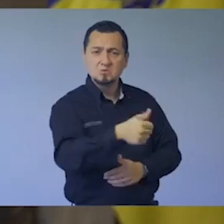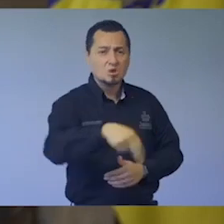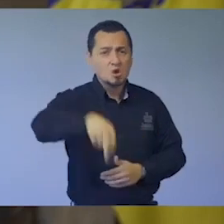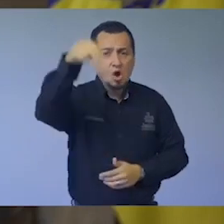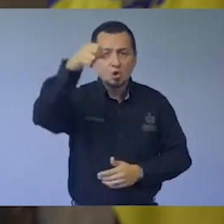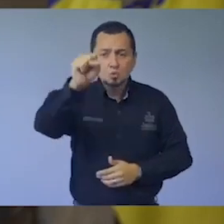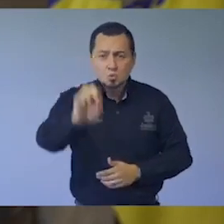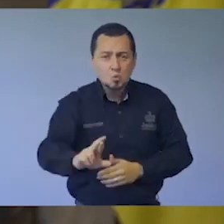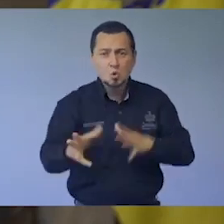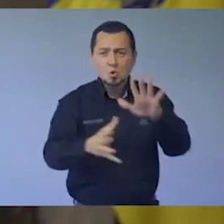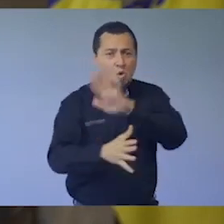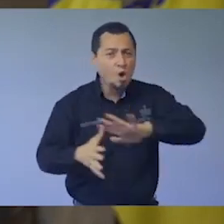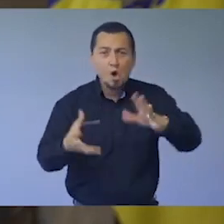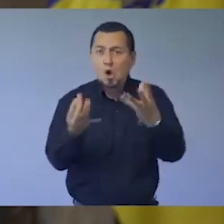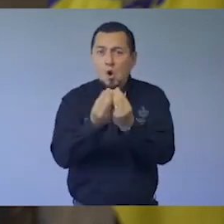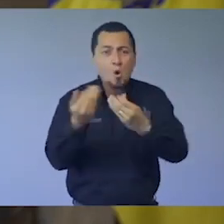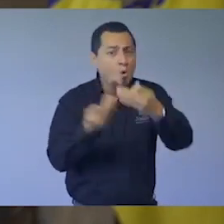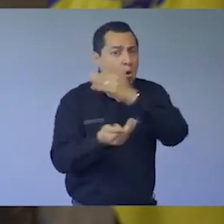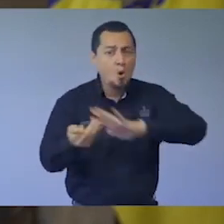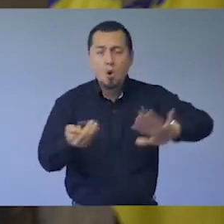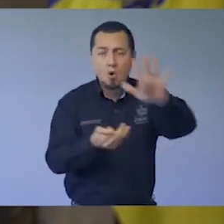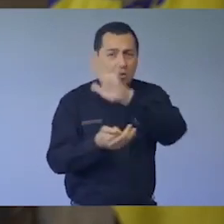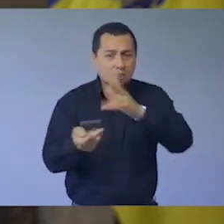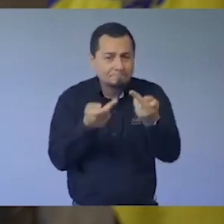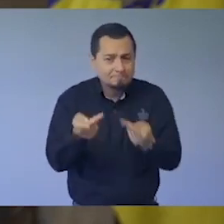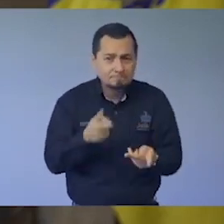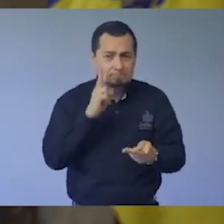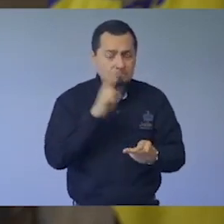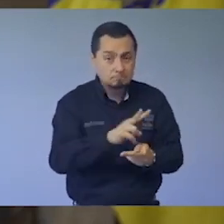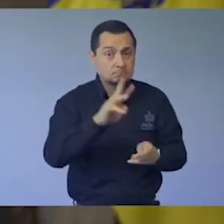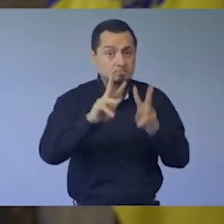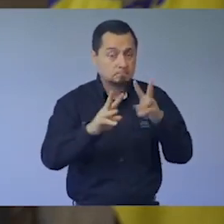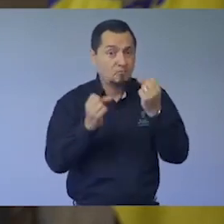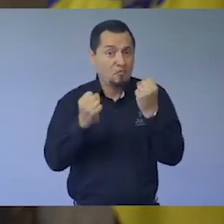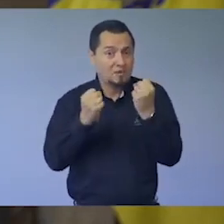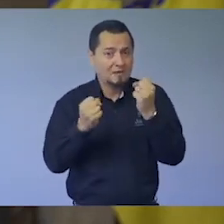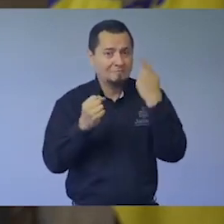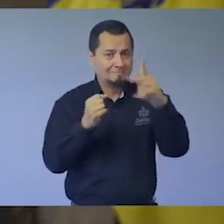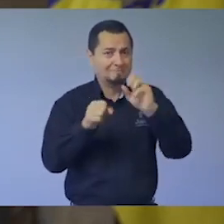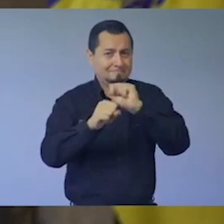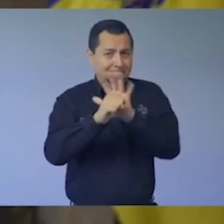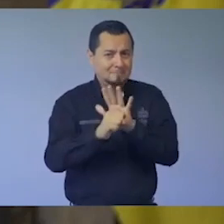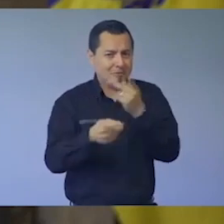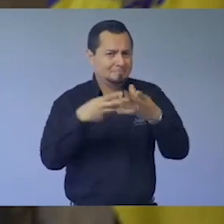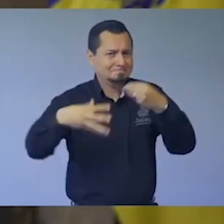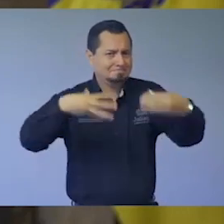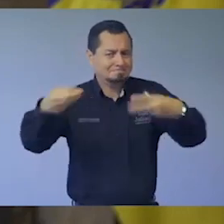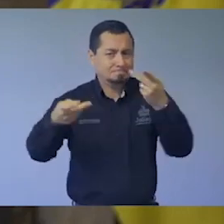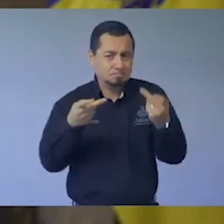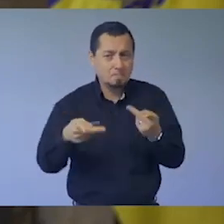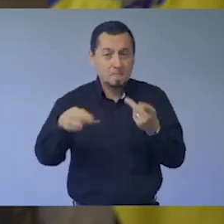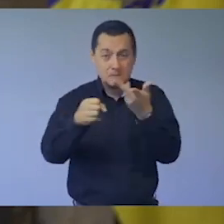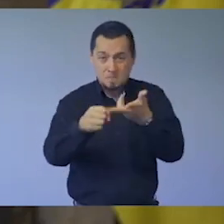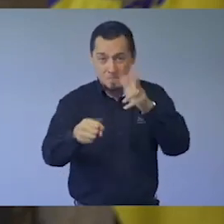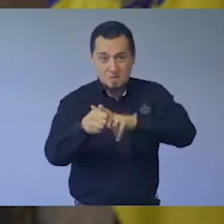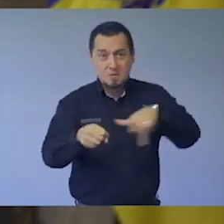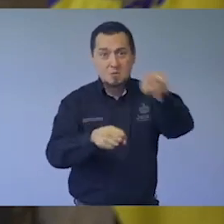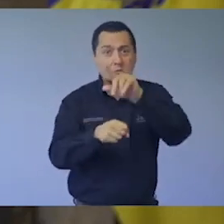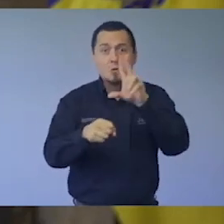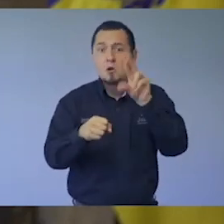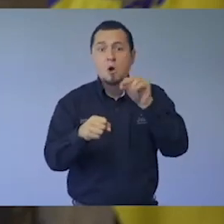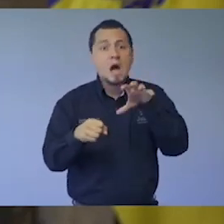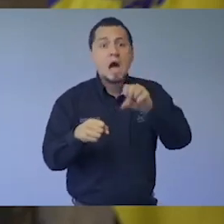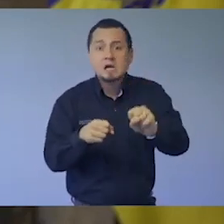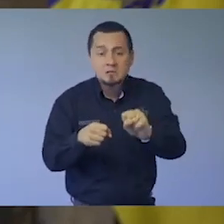En el norte, en el centro, en el sur, todos estamos enfrentando la fuerza y la letalidad del virus. De seguir así, pronto los hospitales